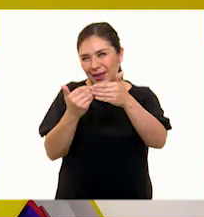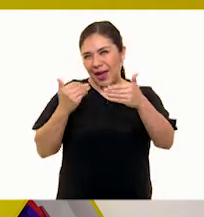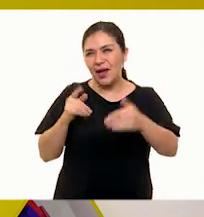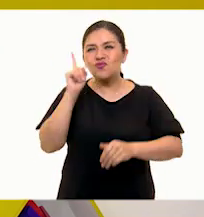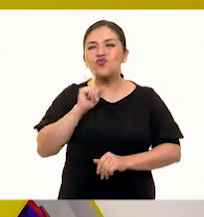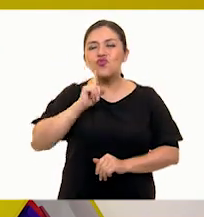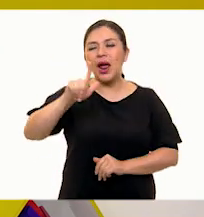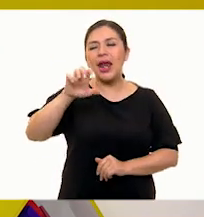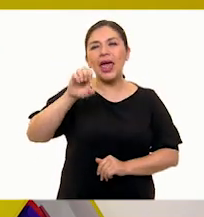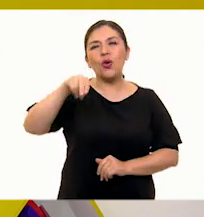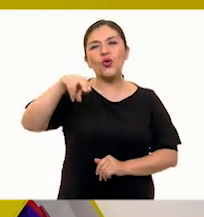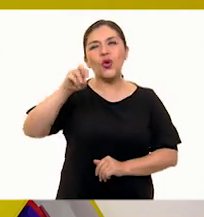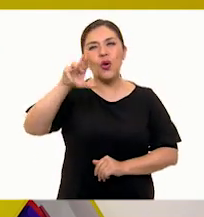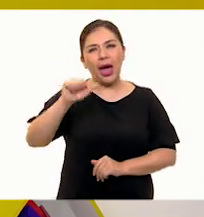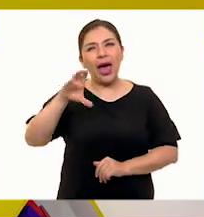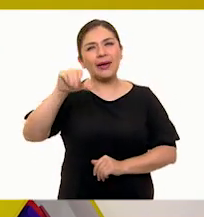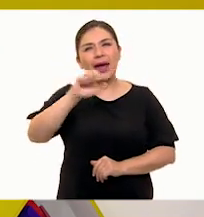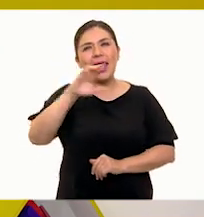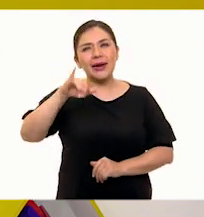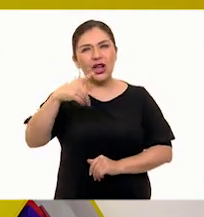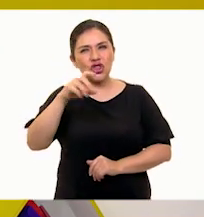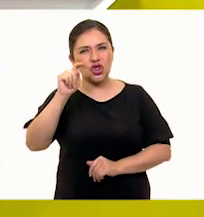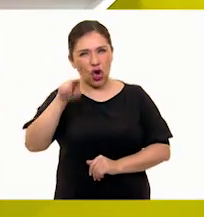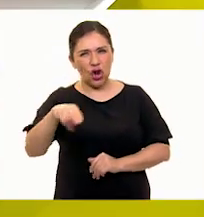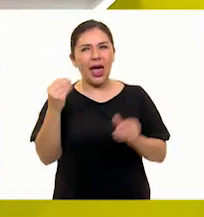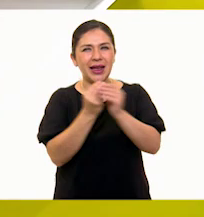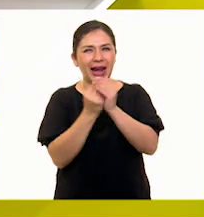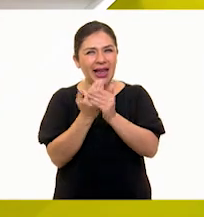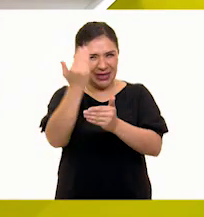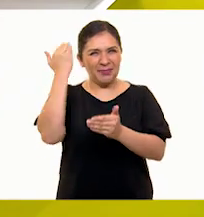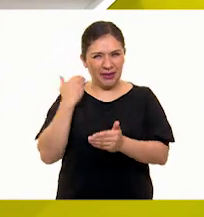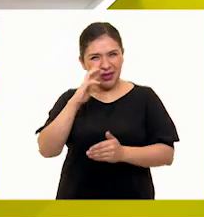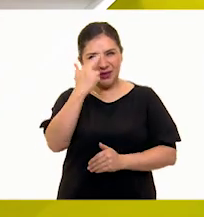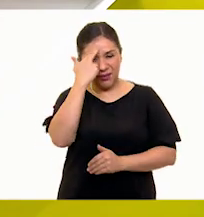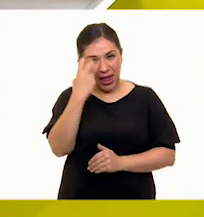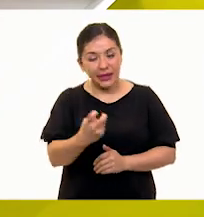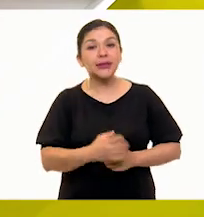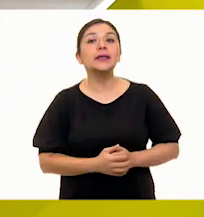Leonora Carrington, ¿no? En la clase pasada, eso fue, ¿verdad? Así es.